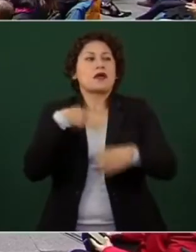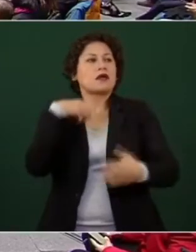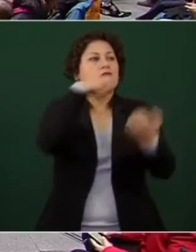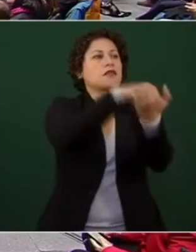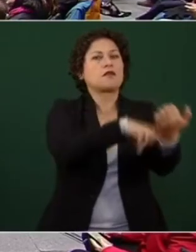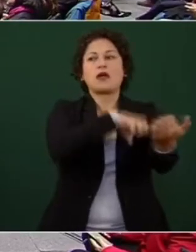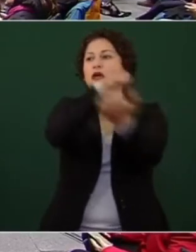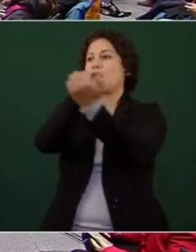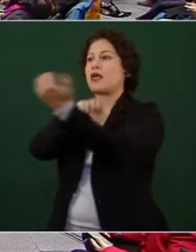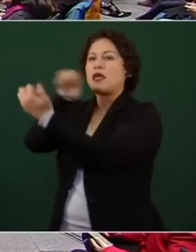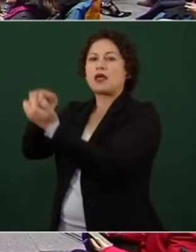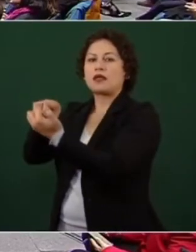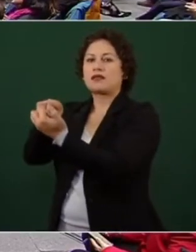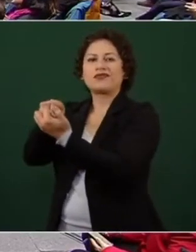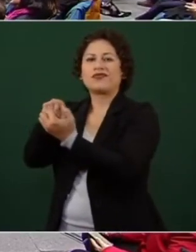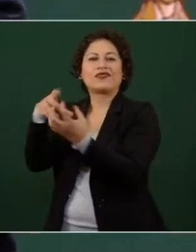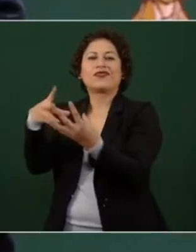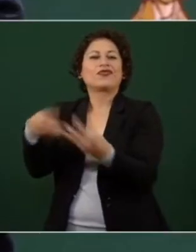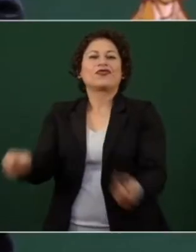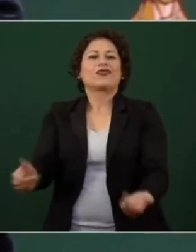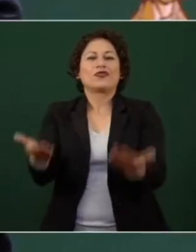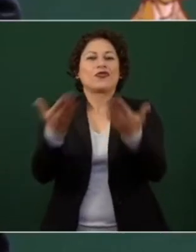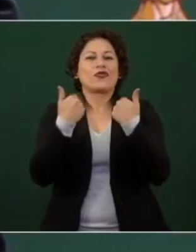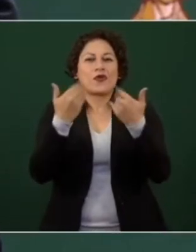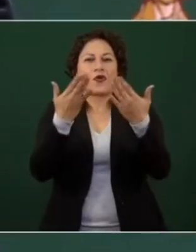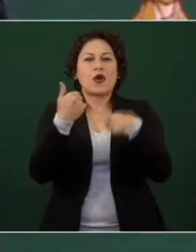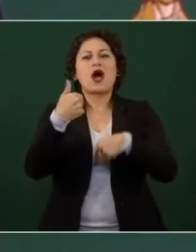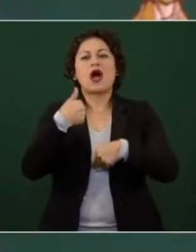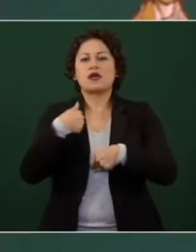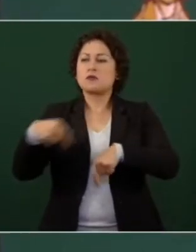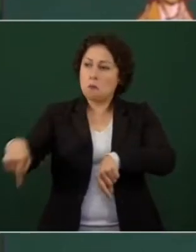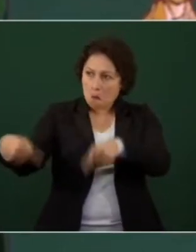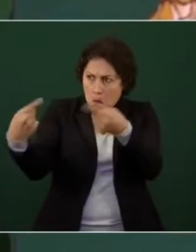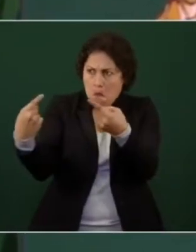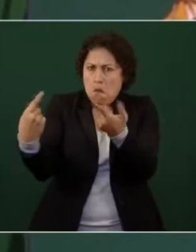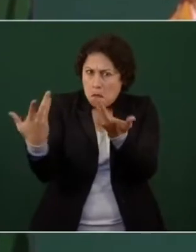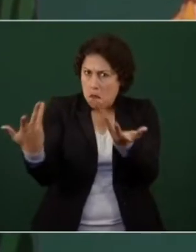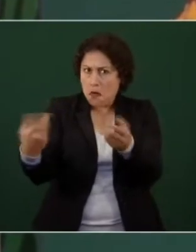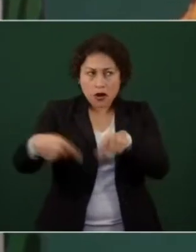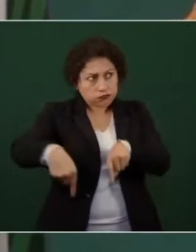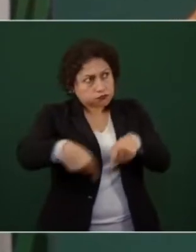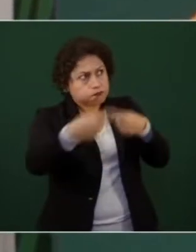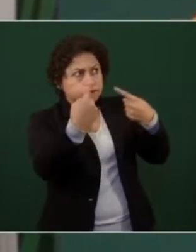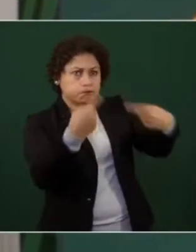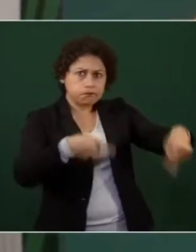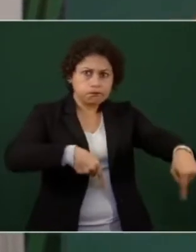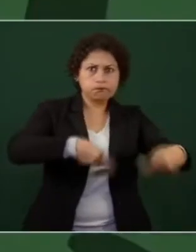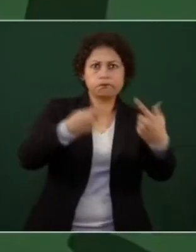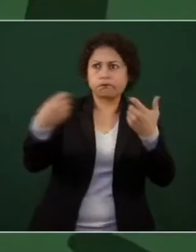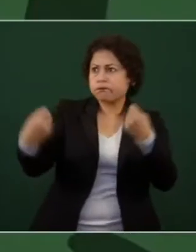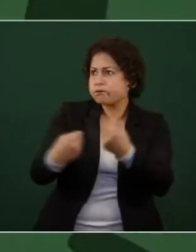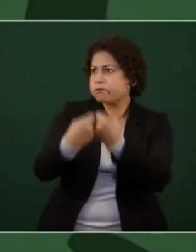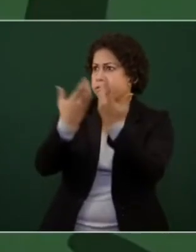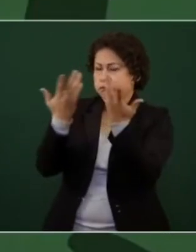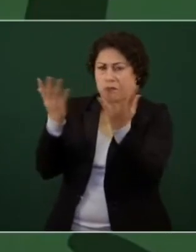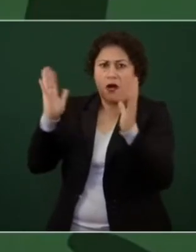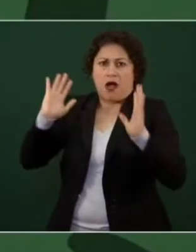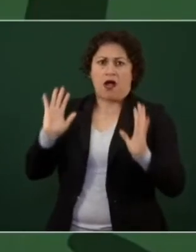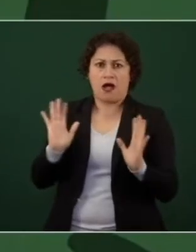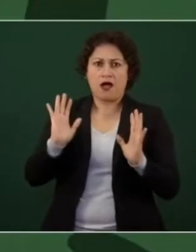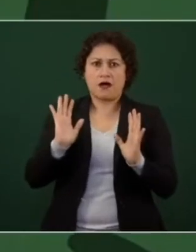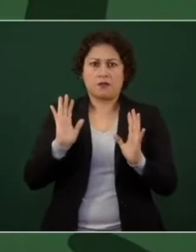Amigos y amigas que tengan excelente tarde, así va el caso de Ciro Gómez Leiva de la